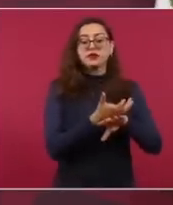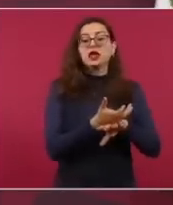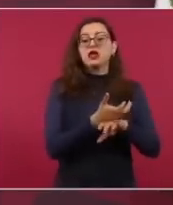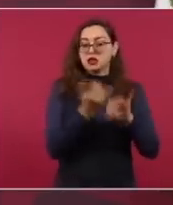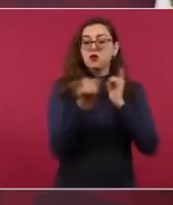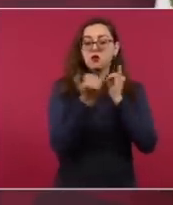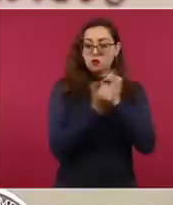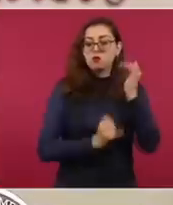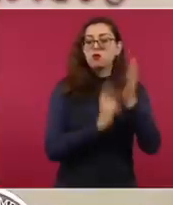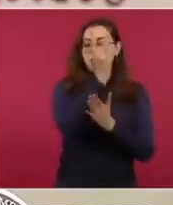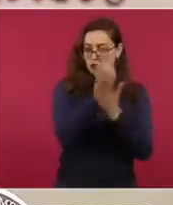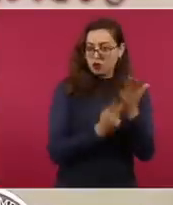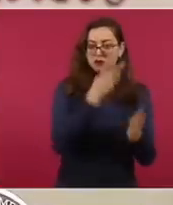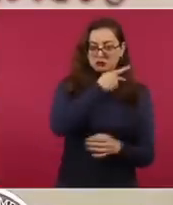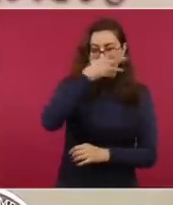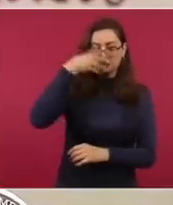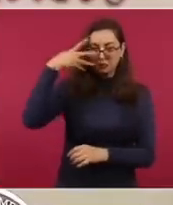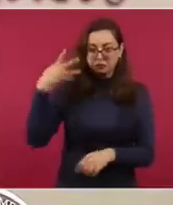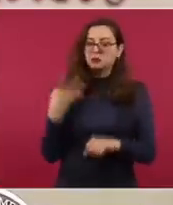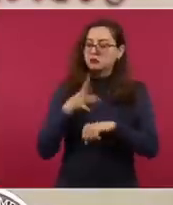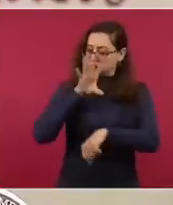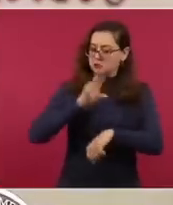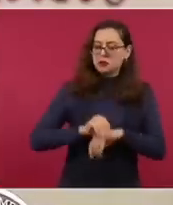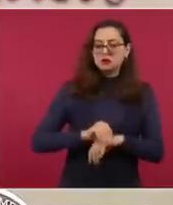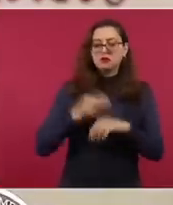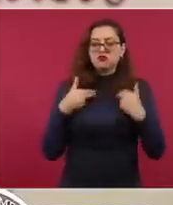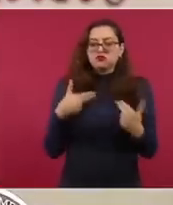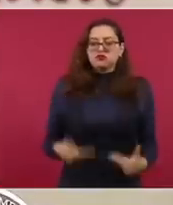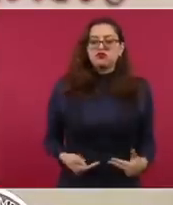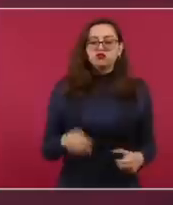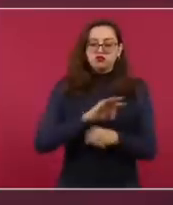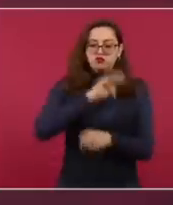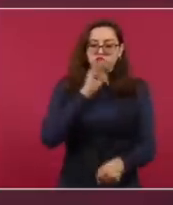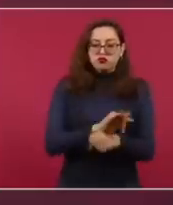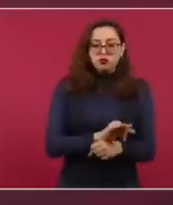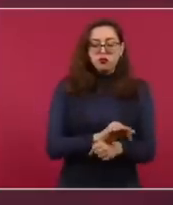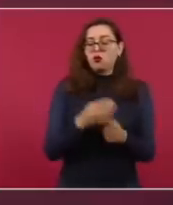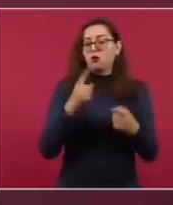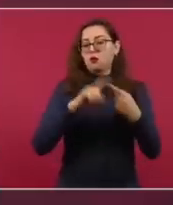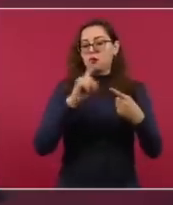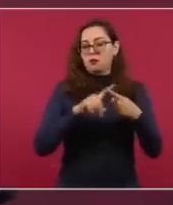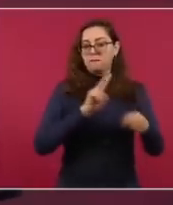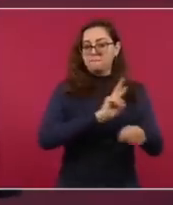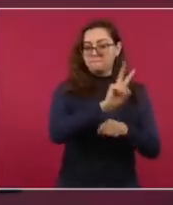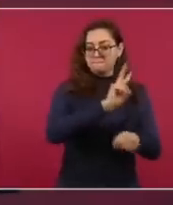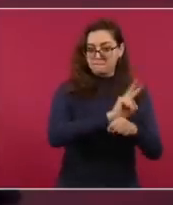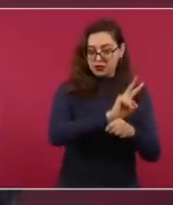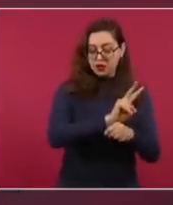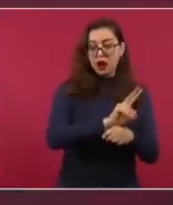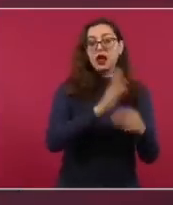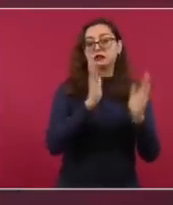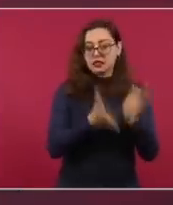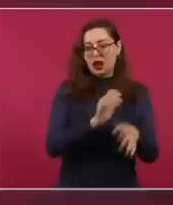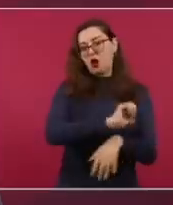permisos humanitarios, que ha tenido muy buenos resultados en el caso de las y los venezolanos, pero ahora fue extendido a otras